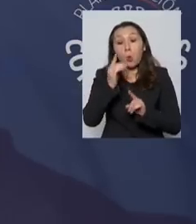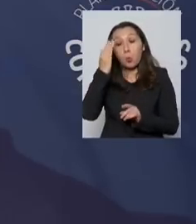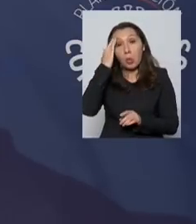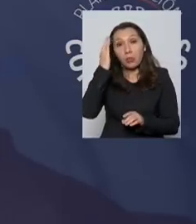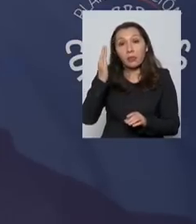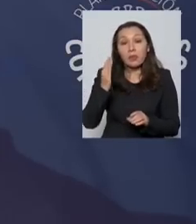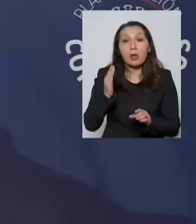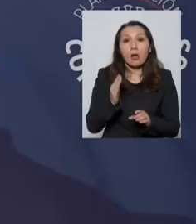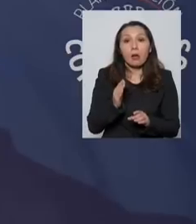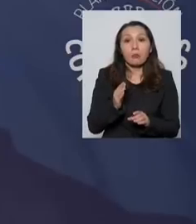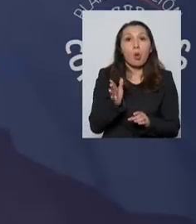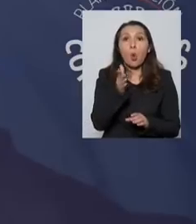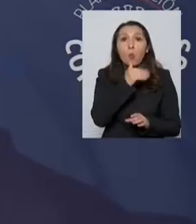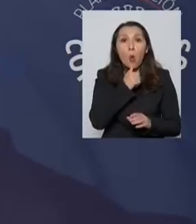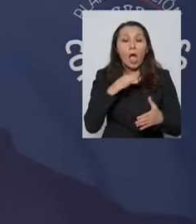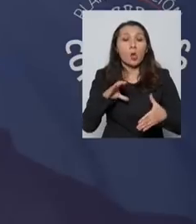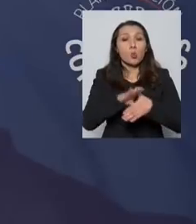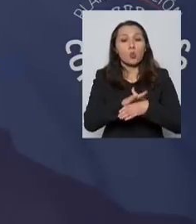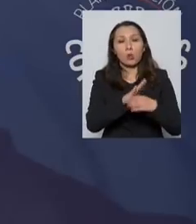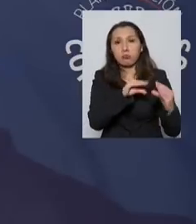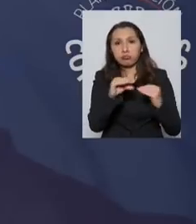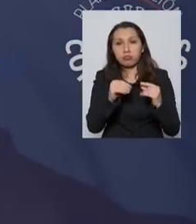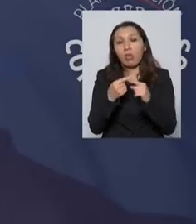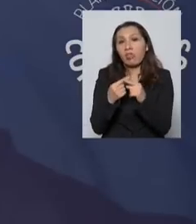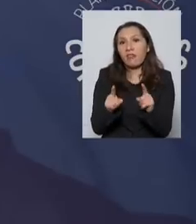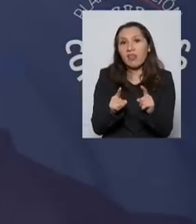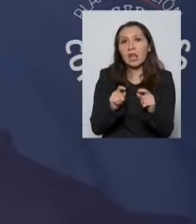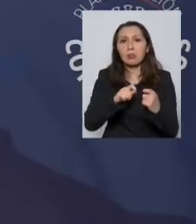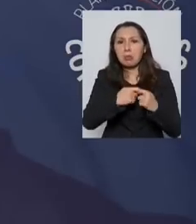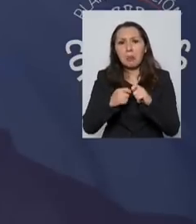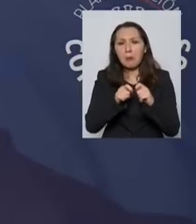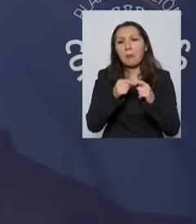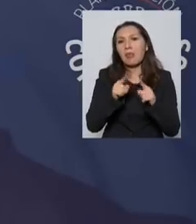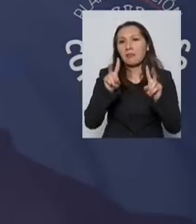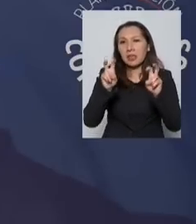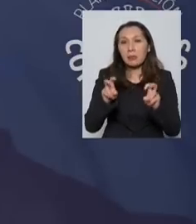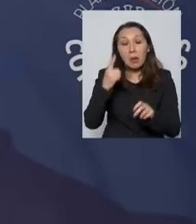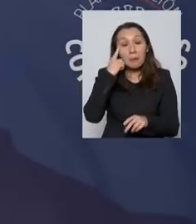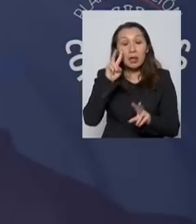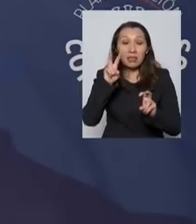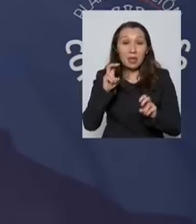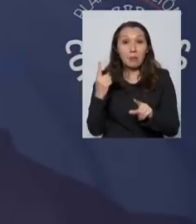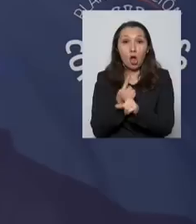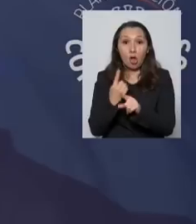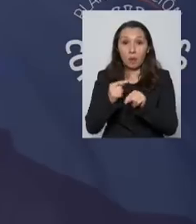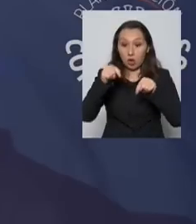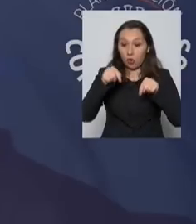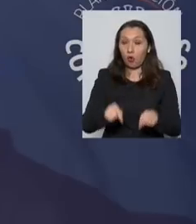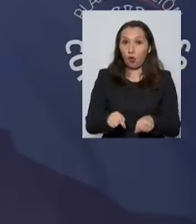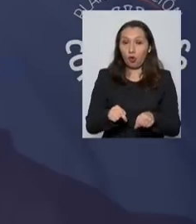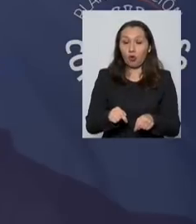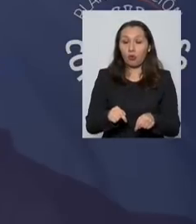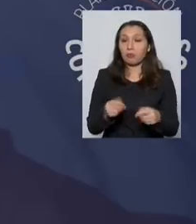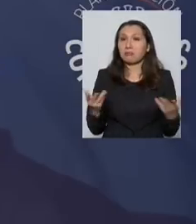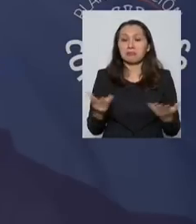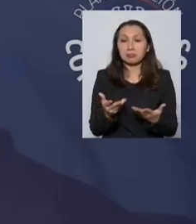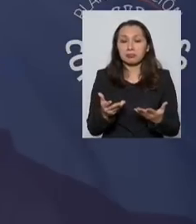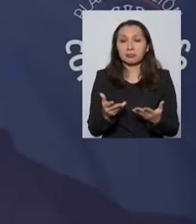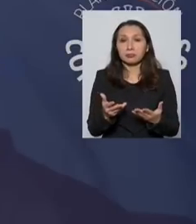no nos hemos juntado a discutir diferentes temas. El tema de la conversación de hoy fue